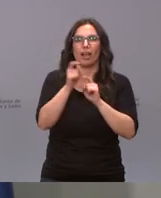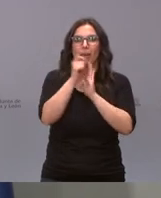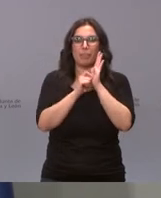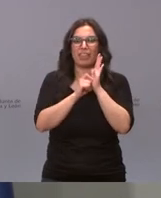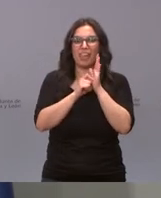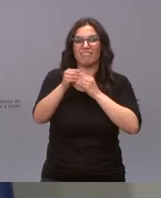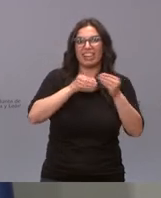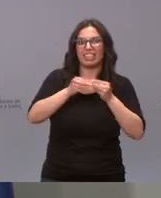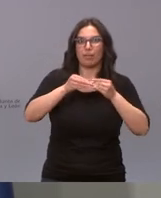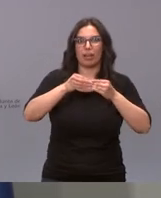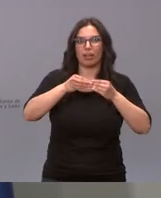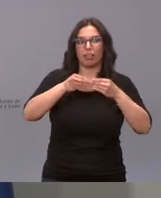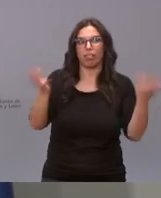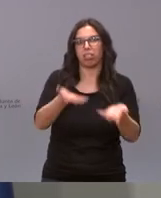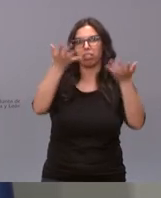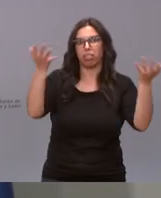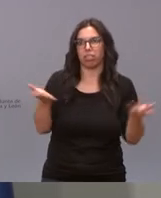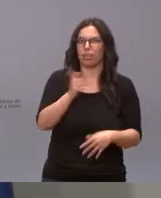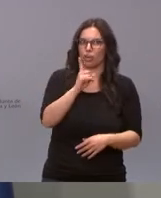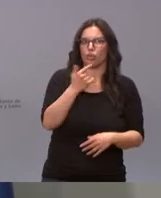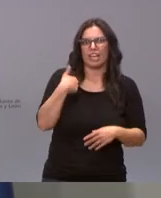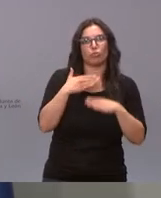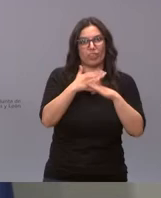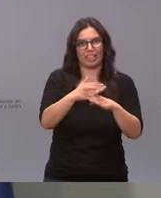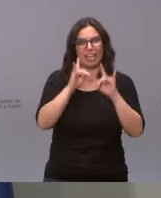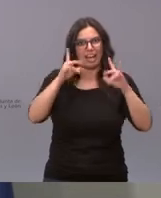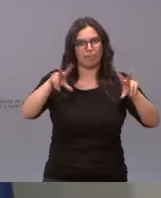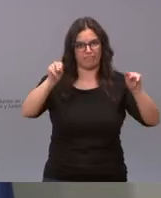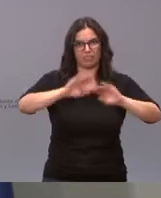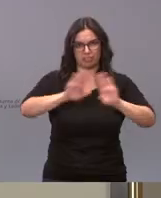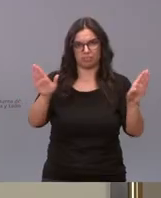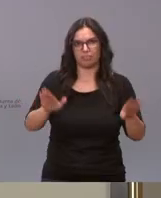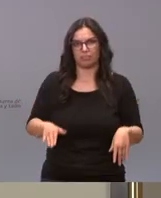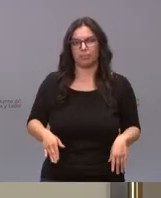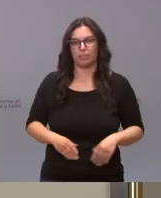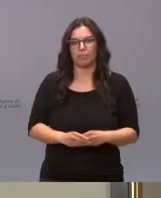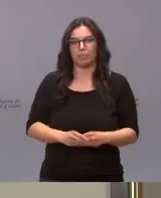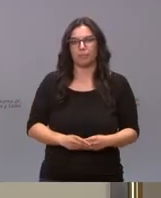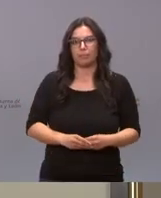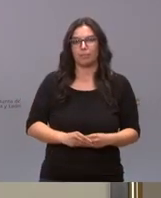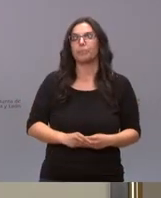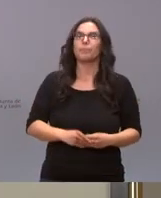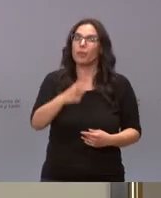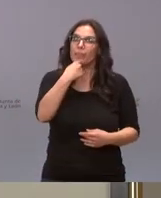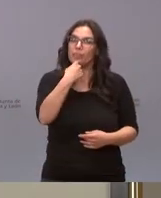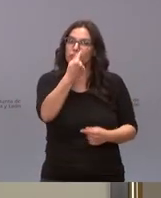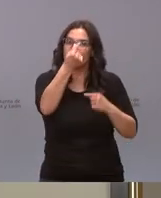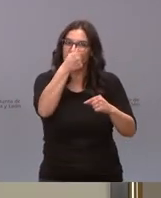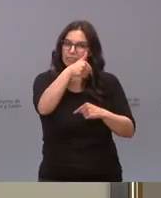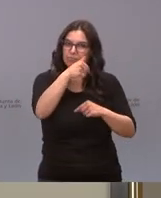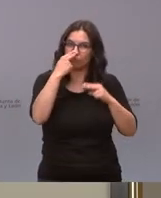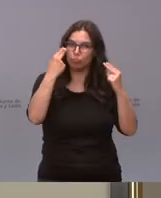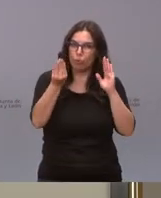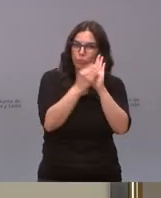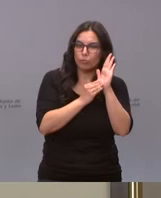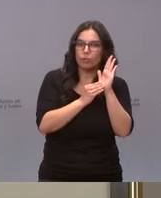relajación de las que ya se dan al levantar el estado de alarma aunque nos ha dicho que los va a publicar en breve los detalles no sé si teniendo en cuenta